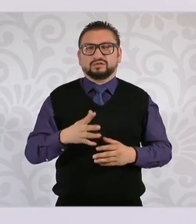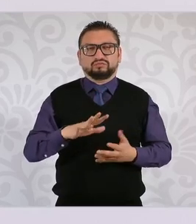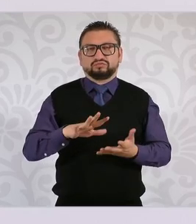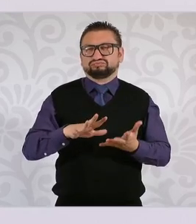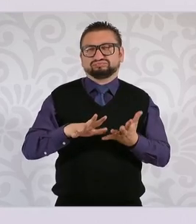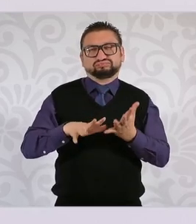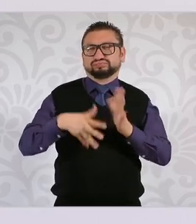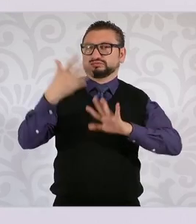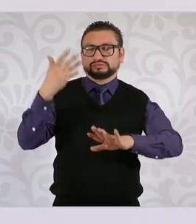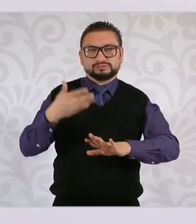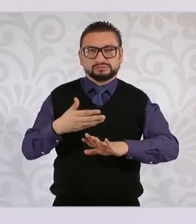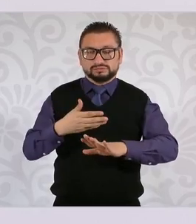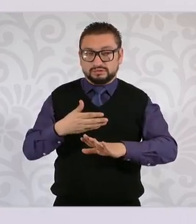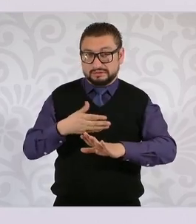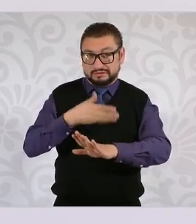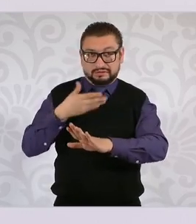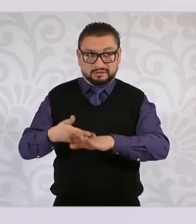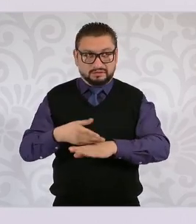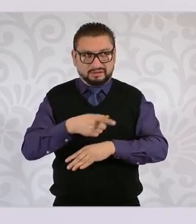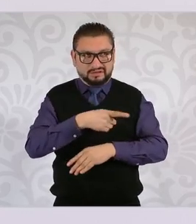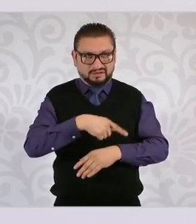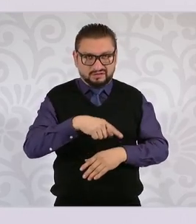que no es justificable